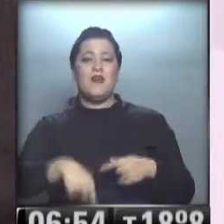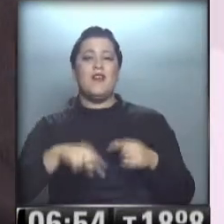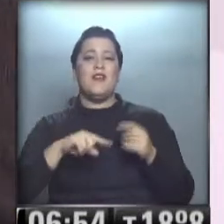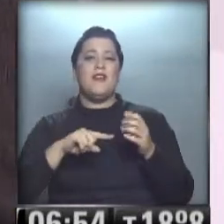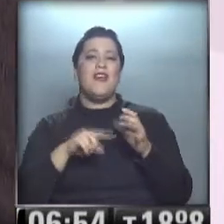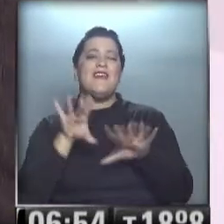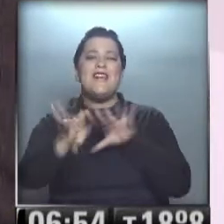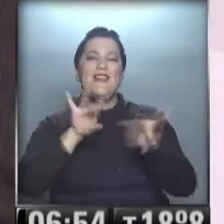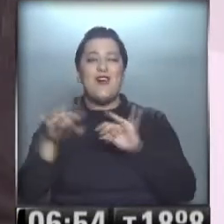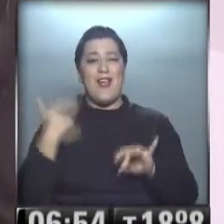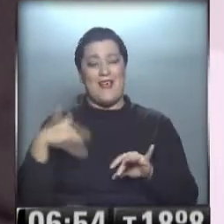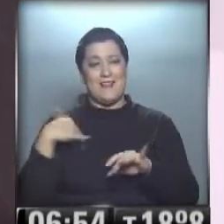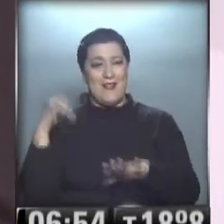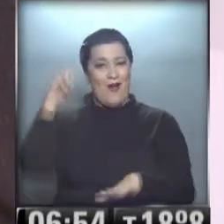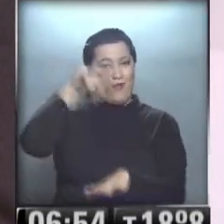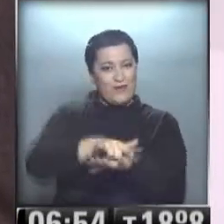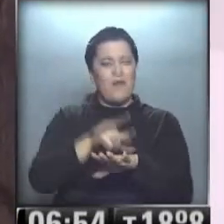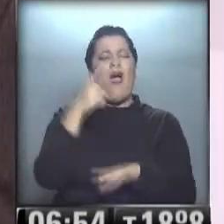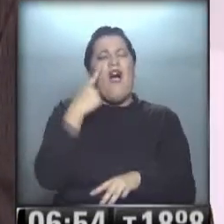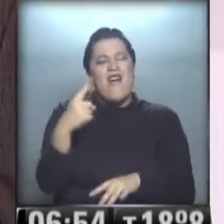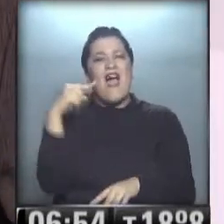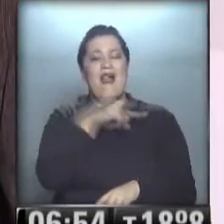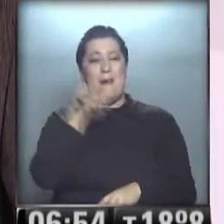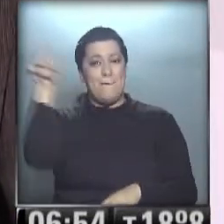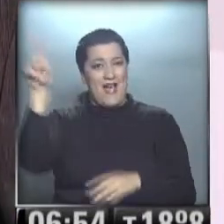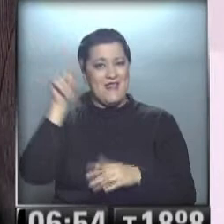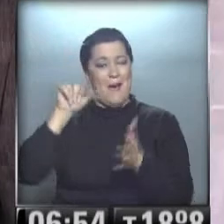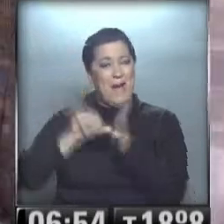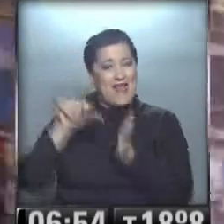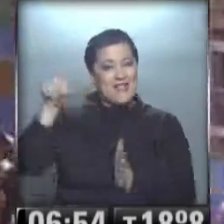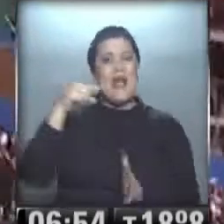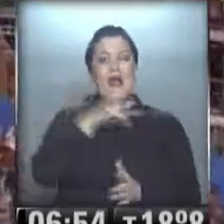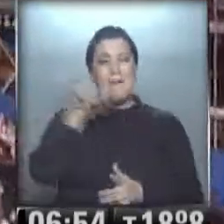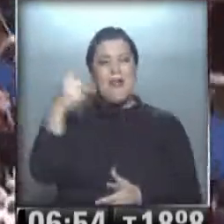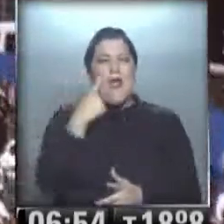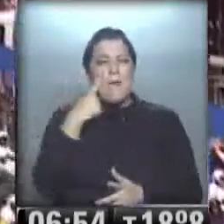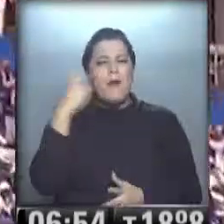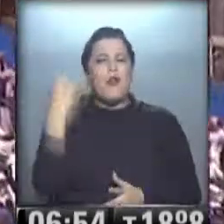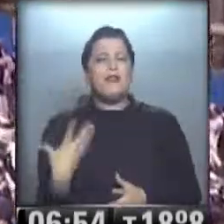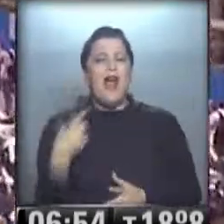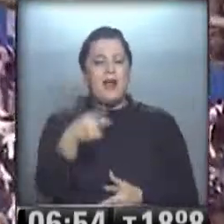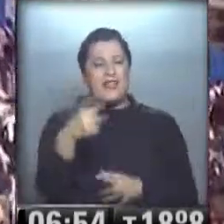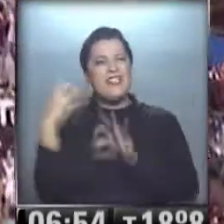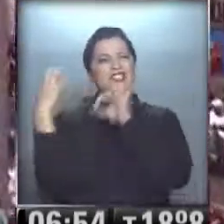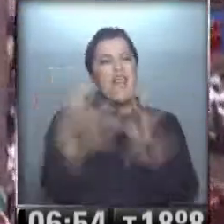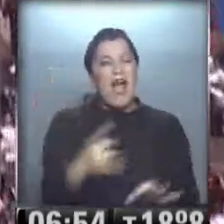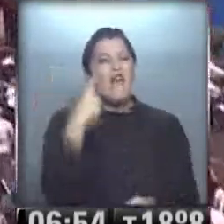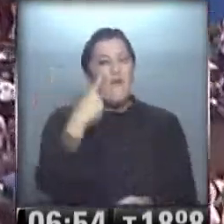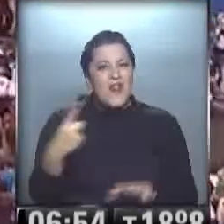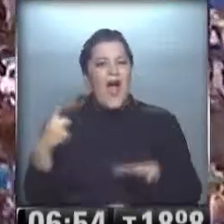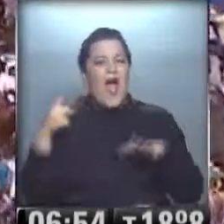seleccionado argentino de la República Argentina. Vamos a Alemania, ¿eh? La tierra del campeón, en vivo. A ver cómo está llegando. Mirá el recibimiento.